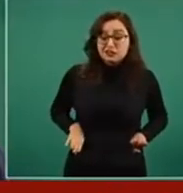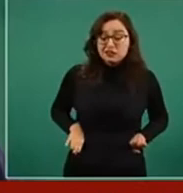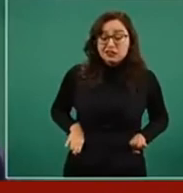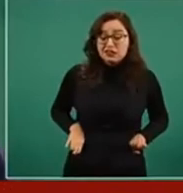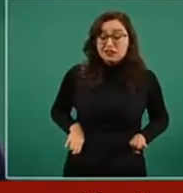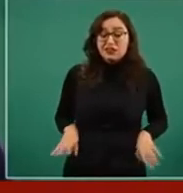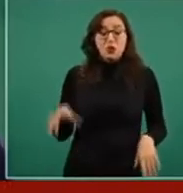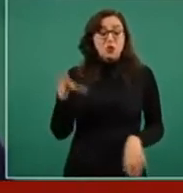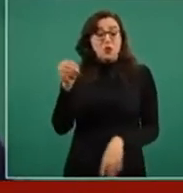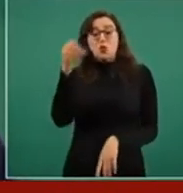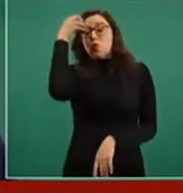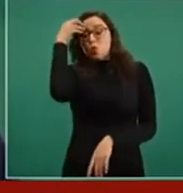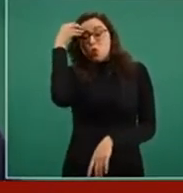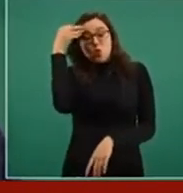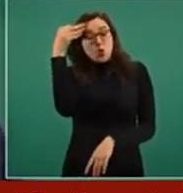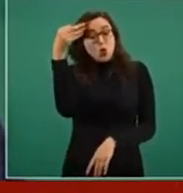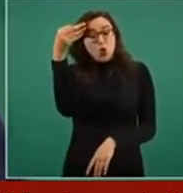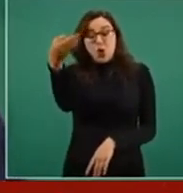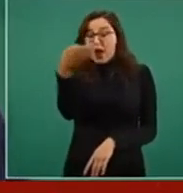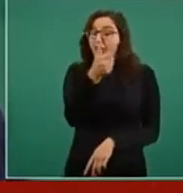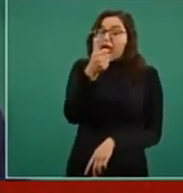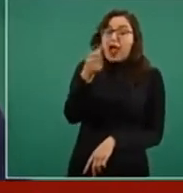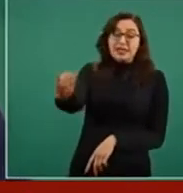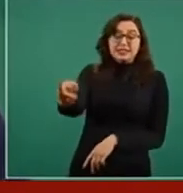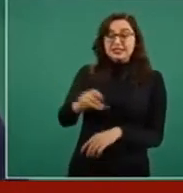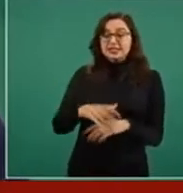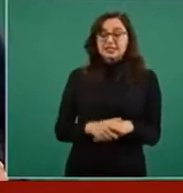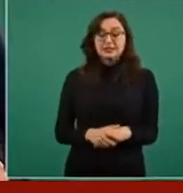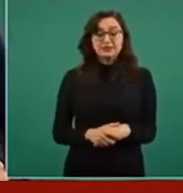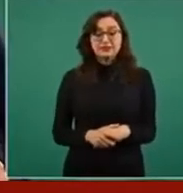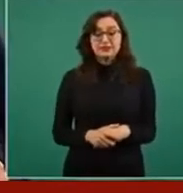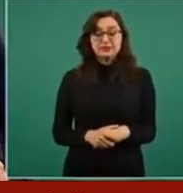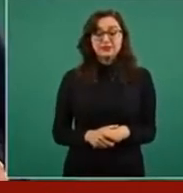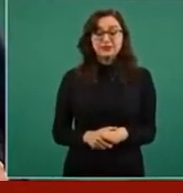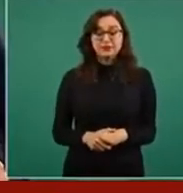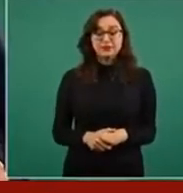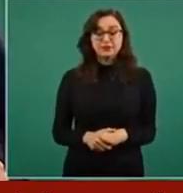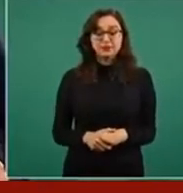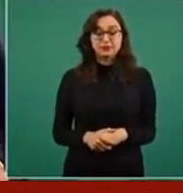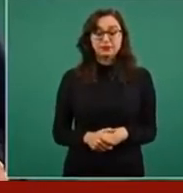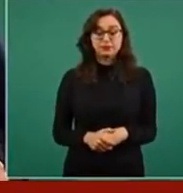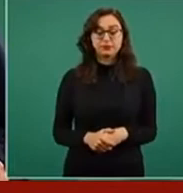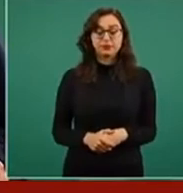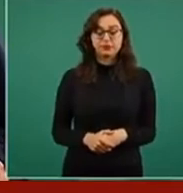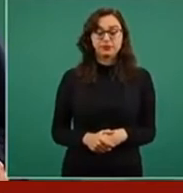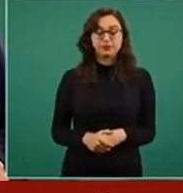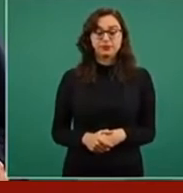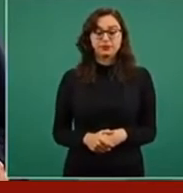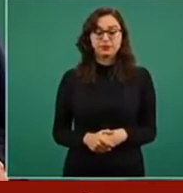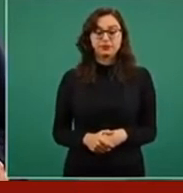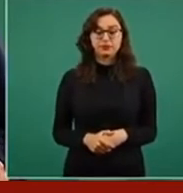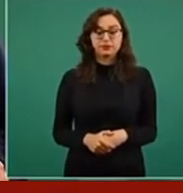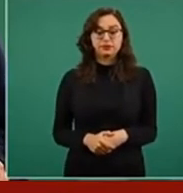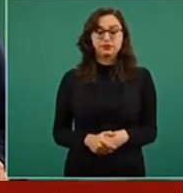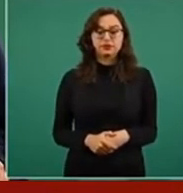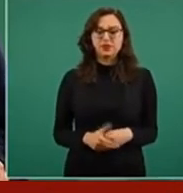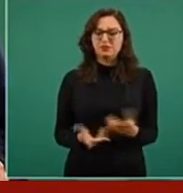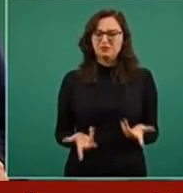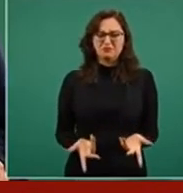mantuvo una política